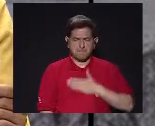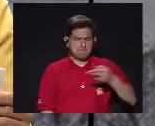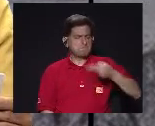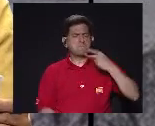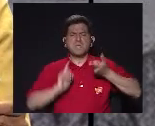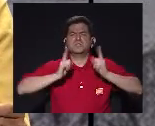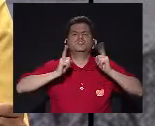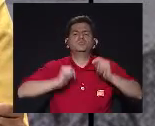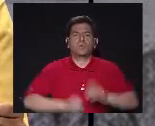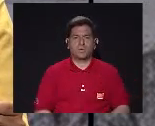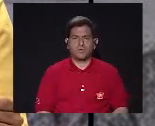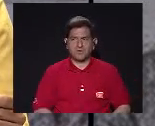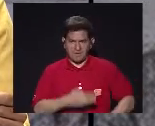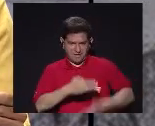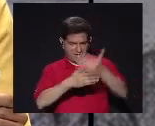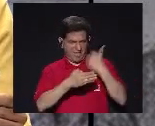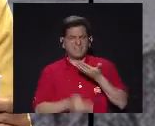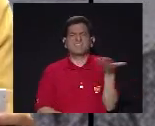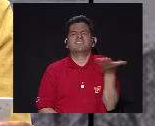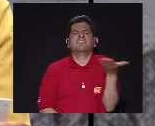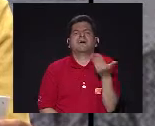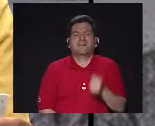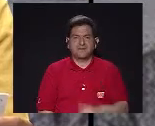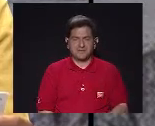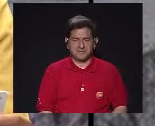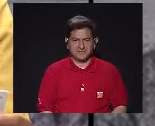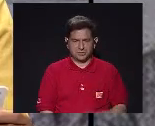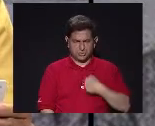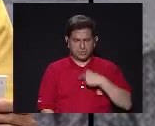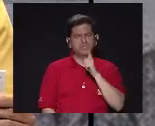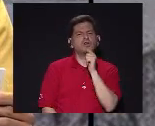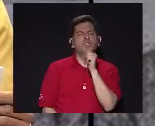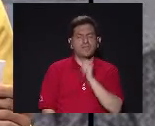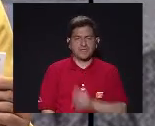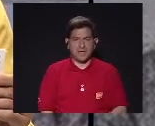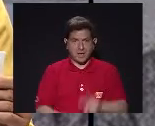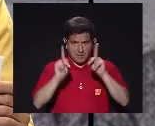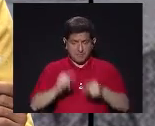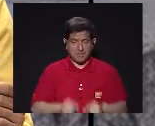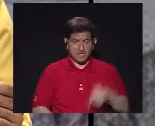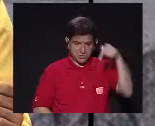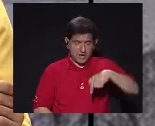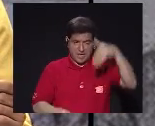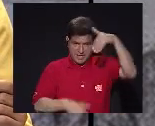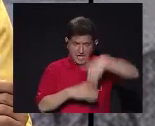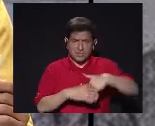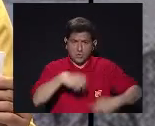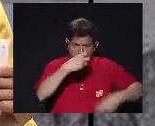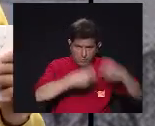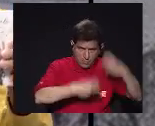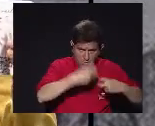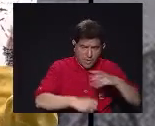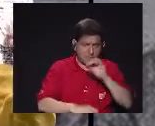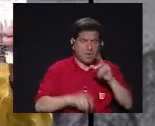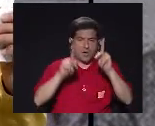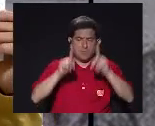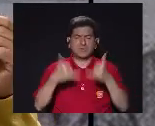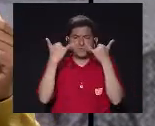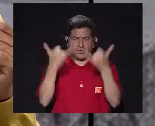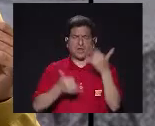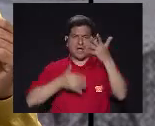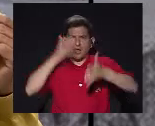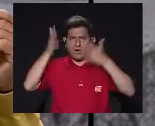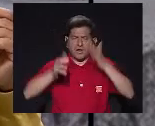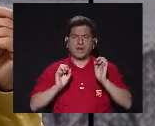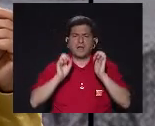Cuál es mi historia Qué es lo que hay Detrás de esto ¿Verdad? ¿Quién soy yo? ¿Soy la persona Que llegó aquí Por un delito O soy la persona Que está